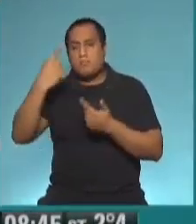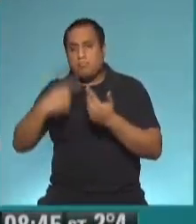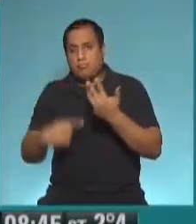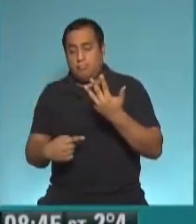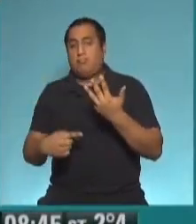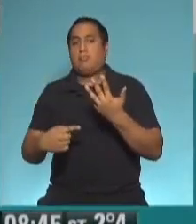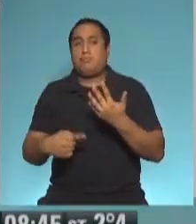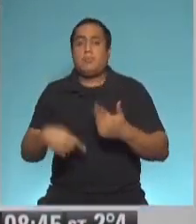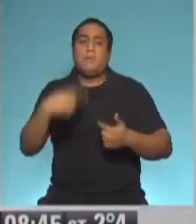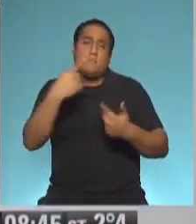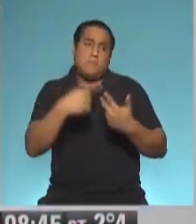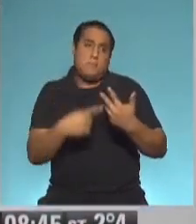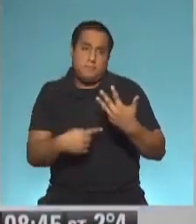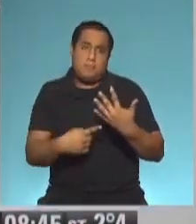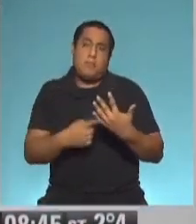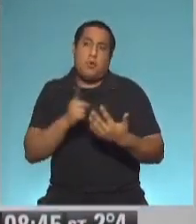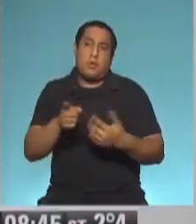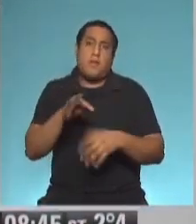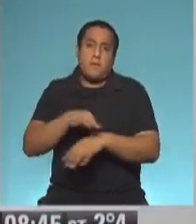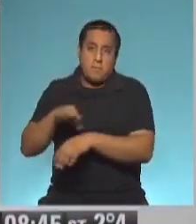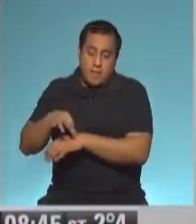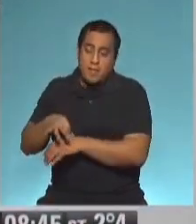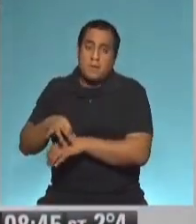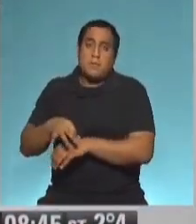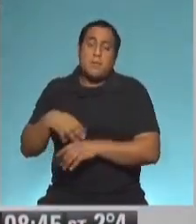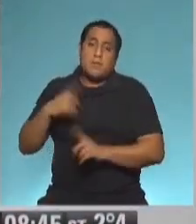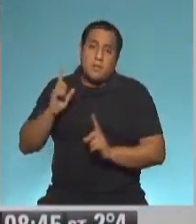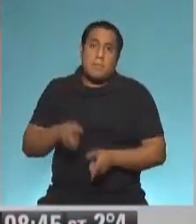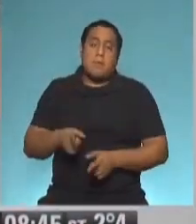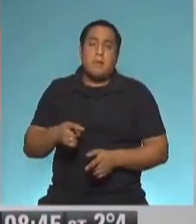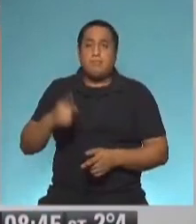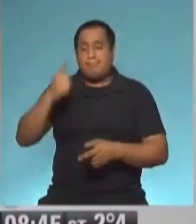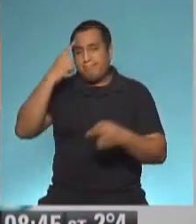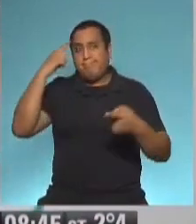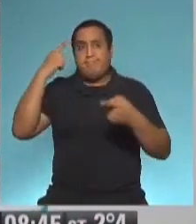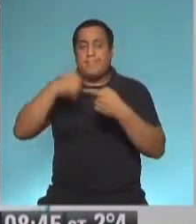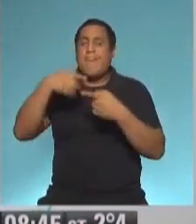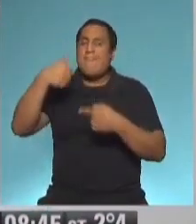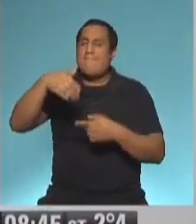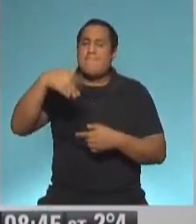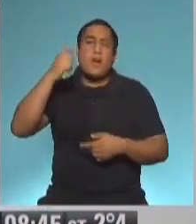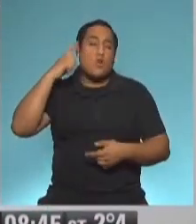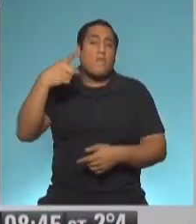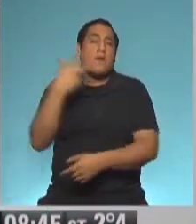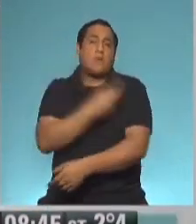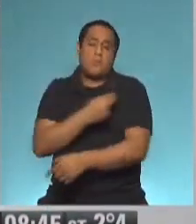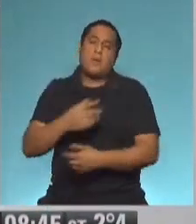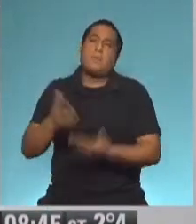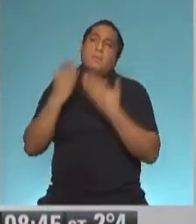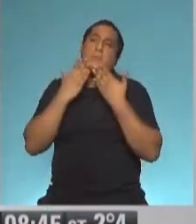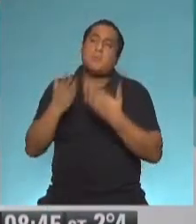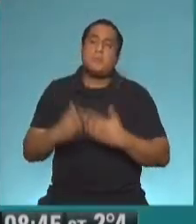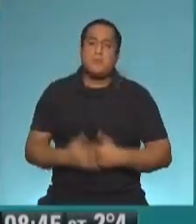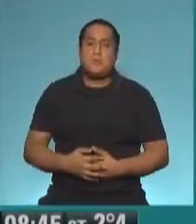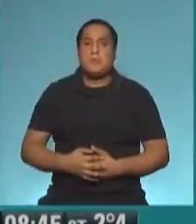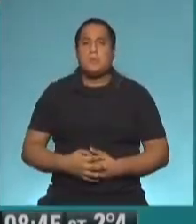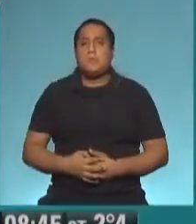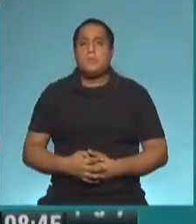por supuesto, paliativos y con la esperanza puesta en la llegada efectiva de la vacuna. Muchas gracias.